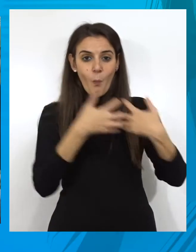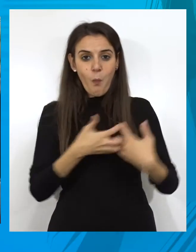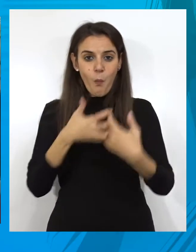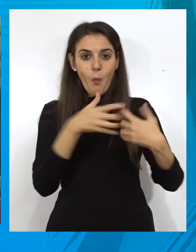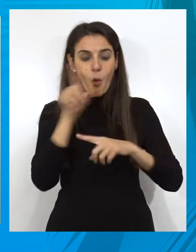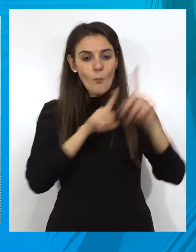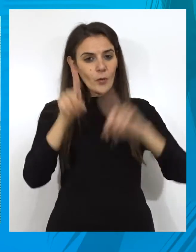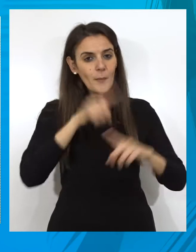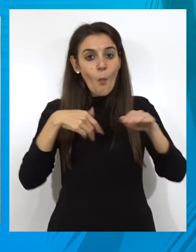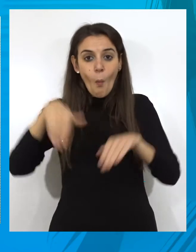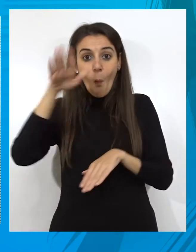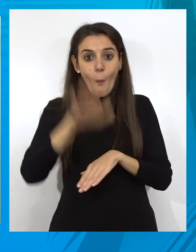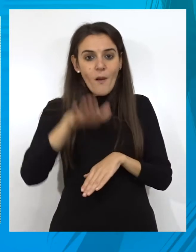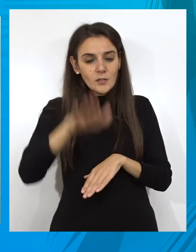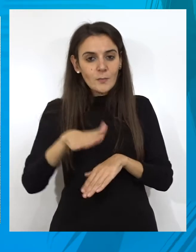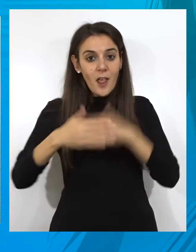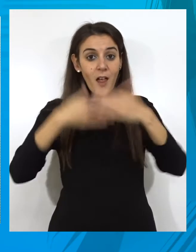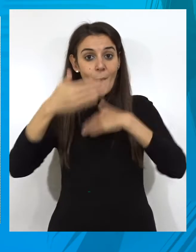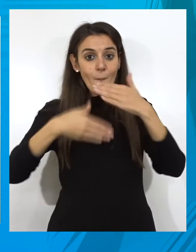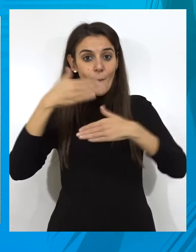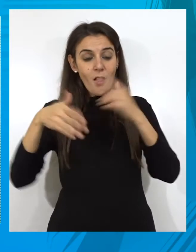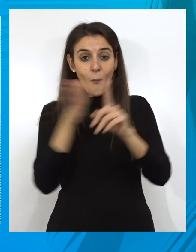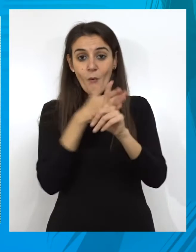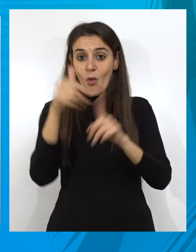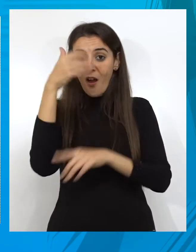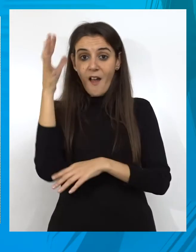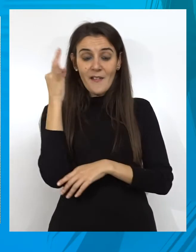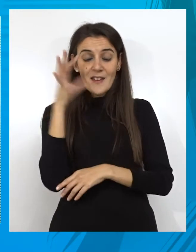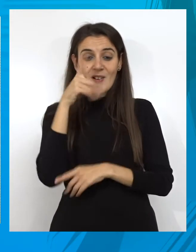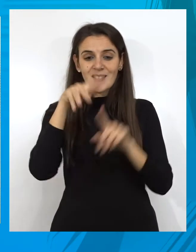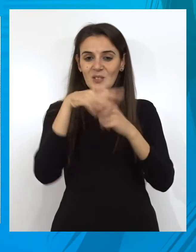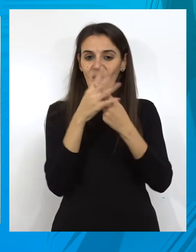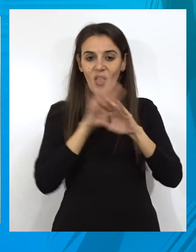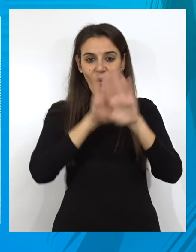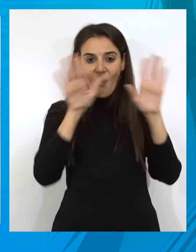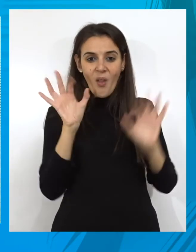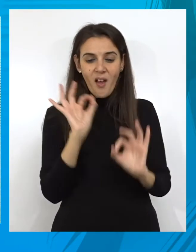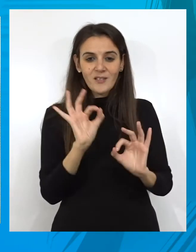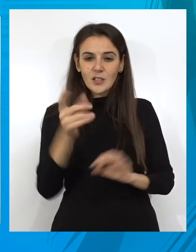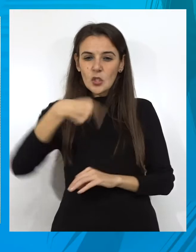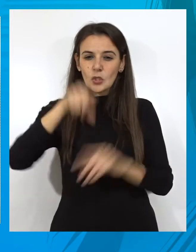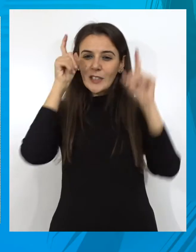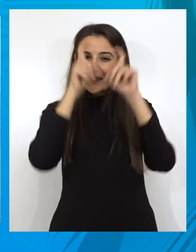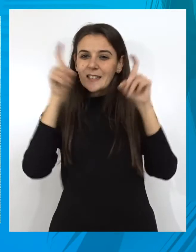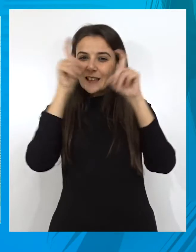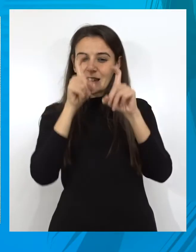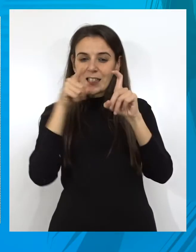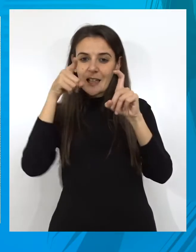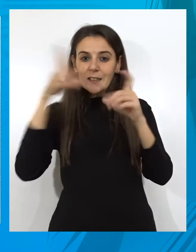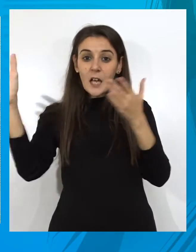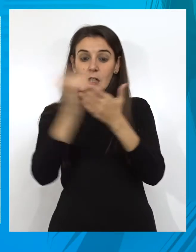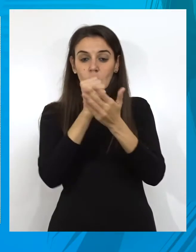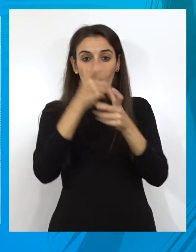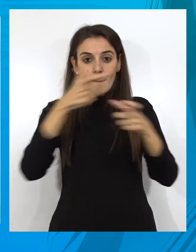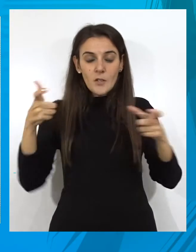contra esta lacra. Un paso más en el avance contra la violencia de género. Es evidente que de esto vamos a intentar sacar